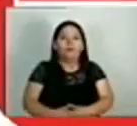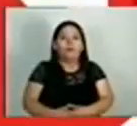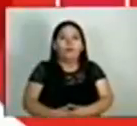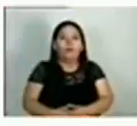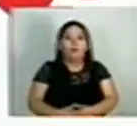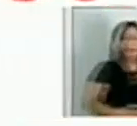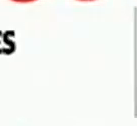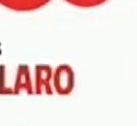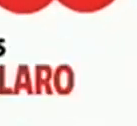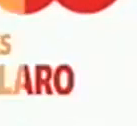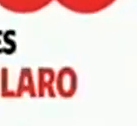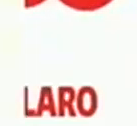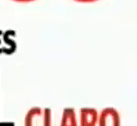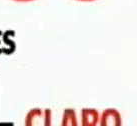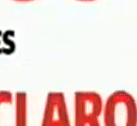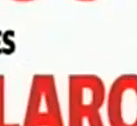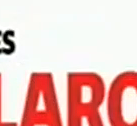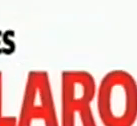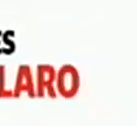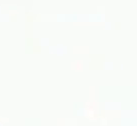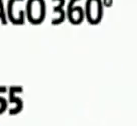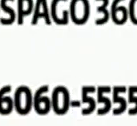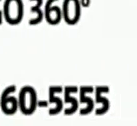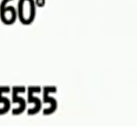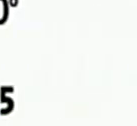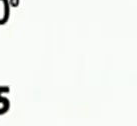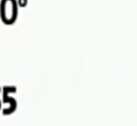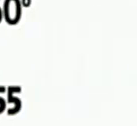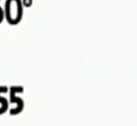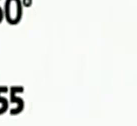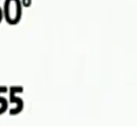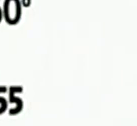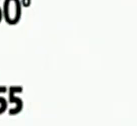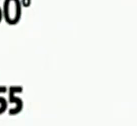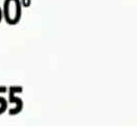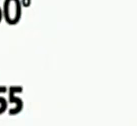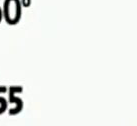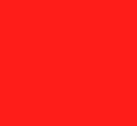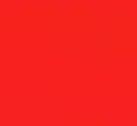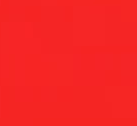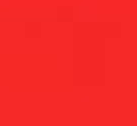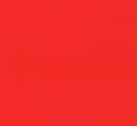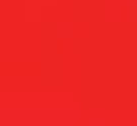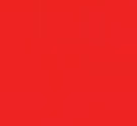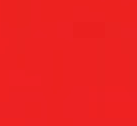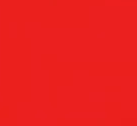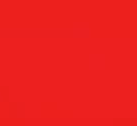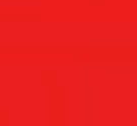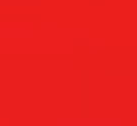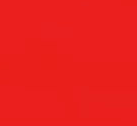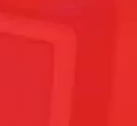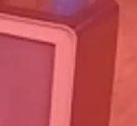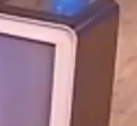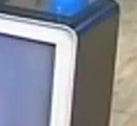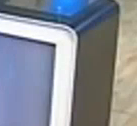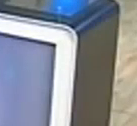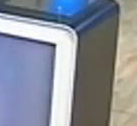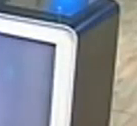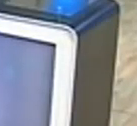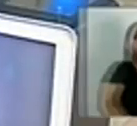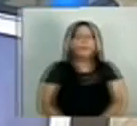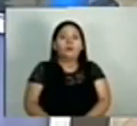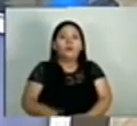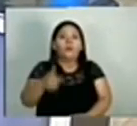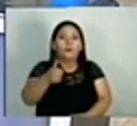Si tienes Wi-Fi, Claro TV, línea fija y móvil pospago, eres Full Claro. Claro, presentó. Así